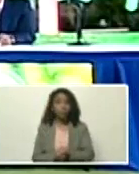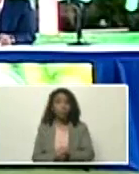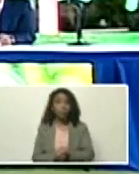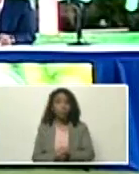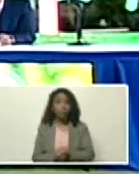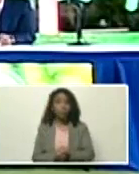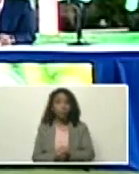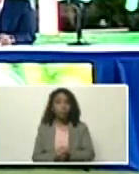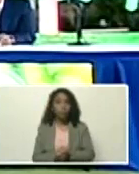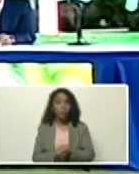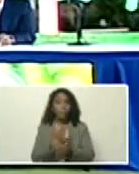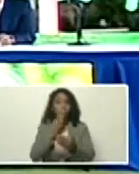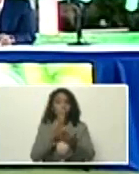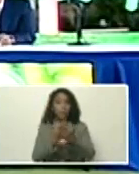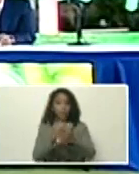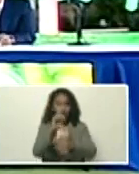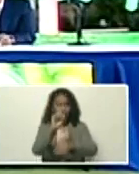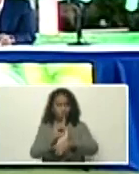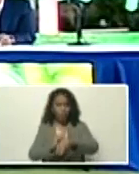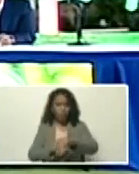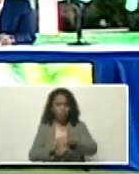con su permiso, un momento,